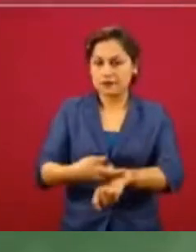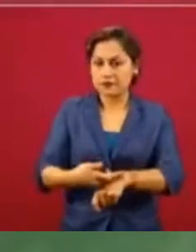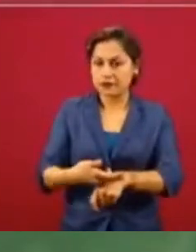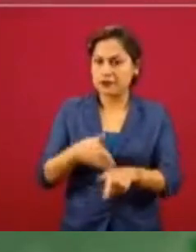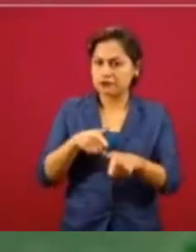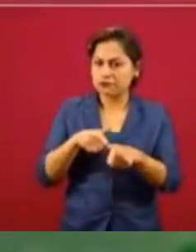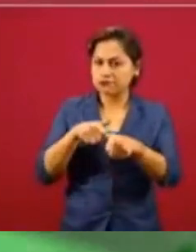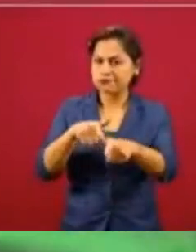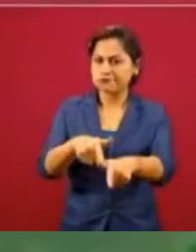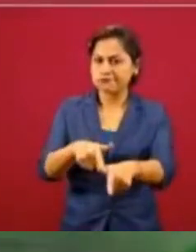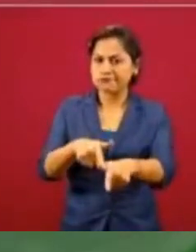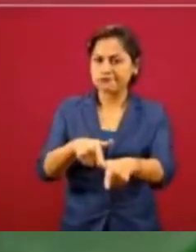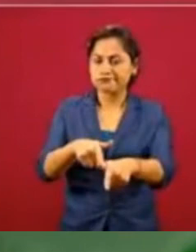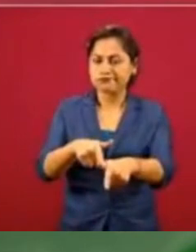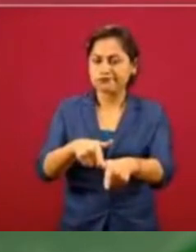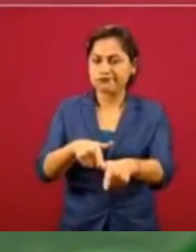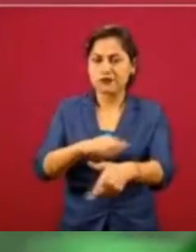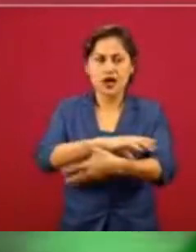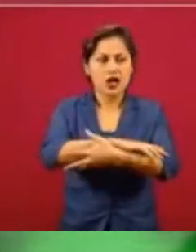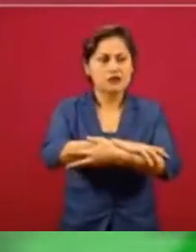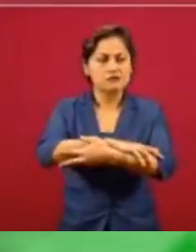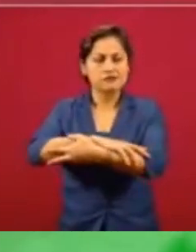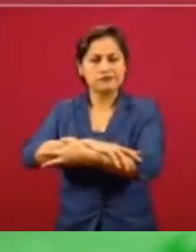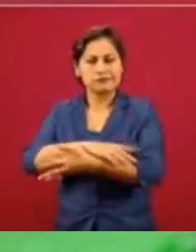Sigamos siendo solidarios,